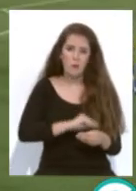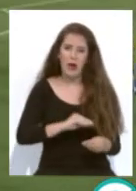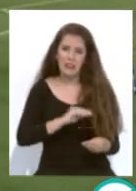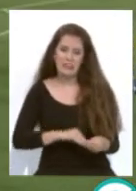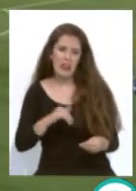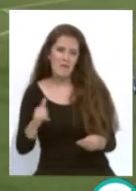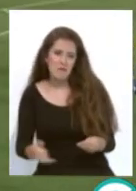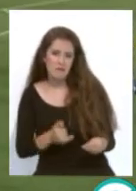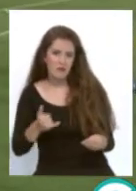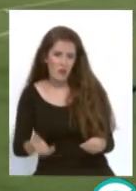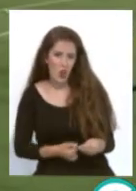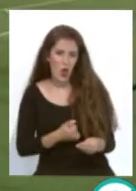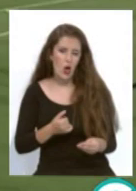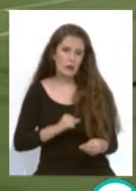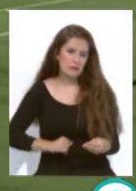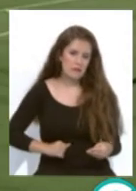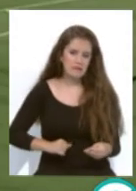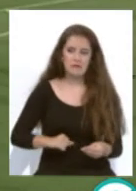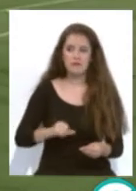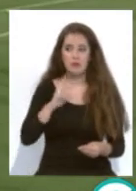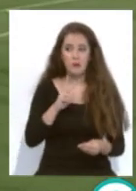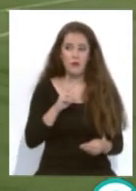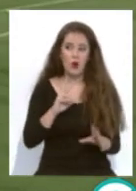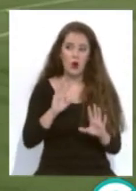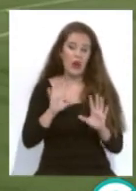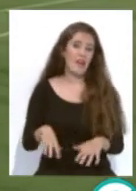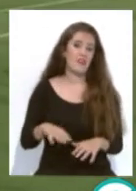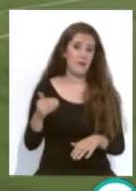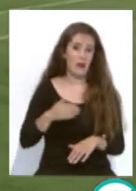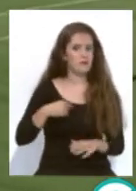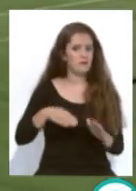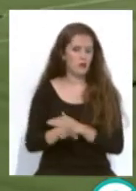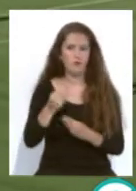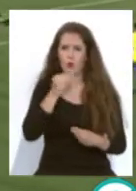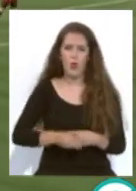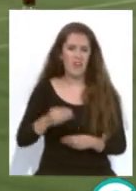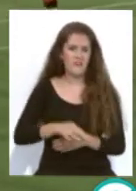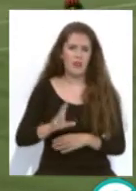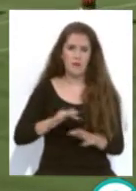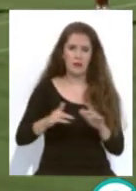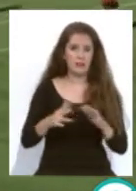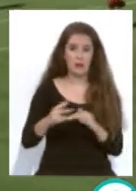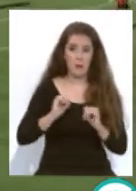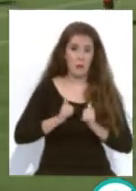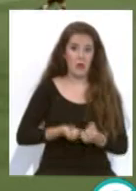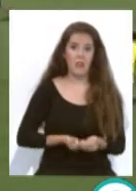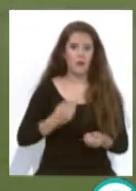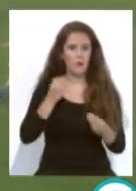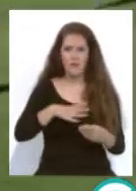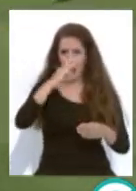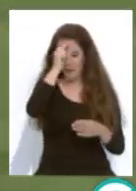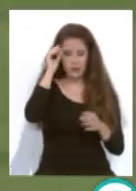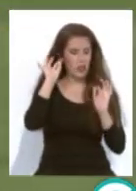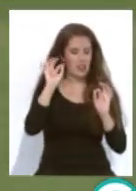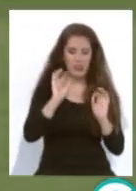flojo, una porque el Cádiz B entró muy bien en el partido desde que comenzaron, estaban muy bien mentalizados, aquí